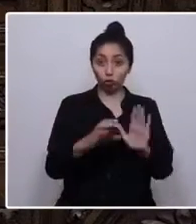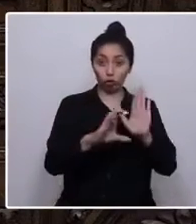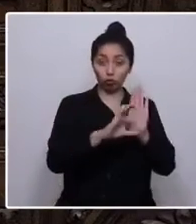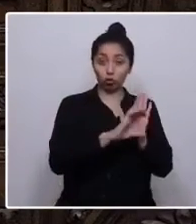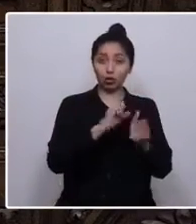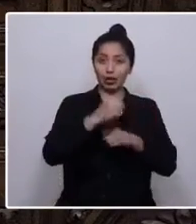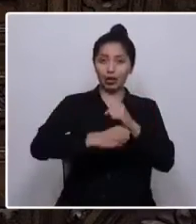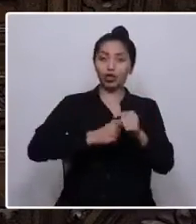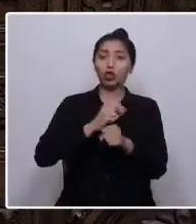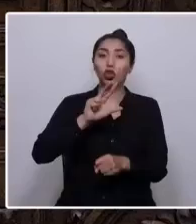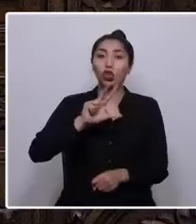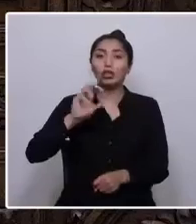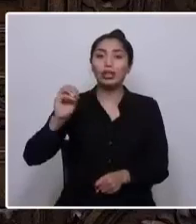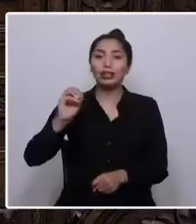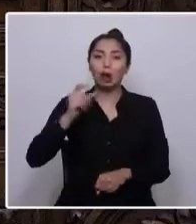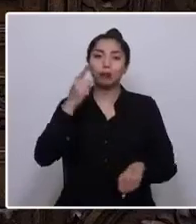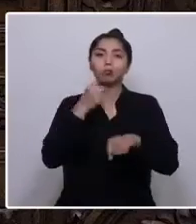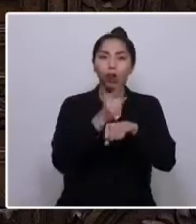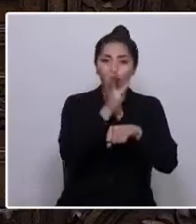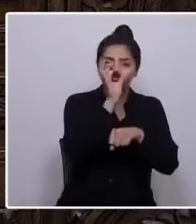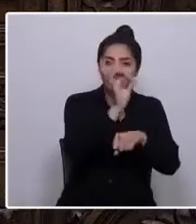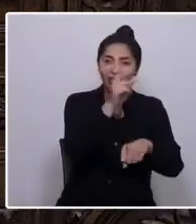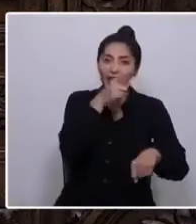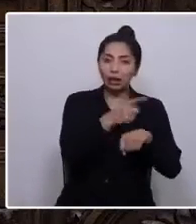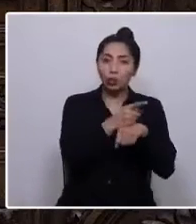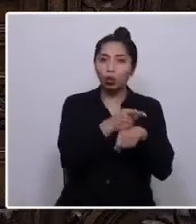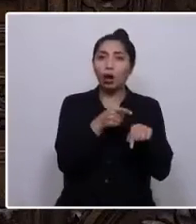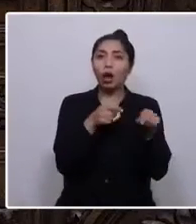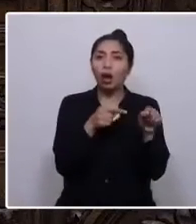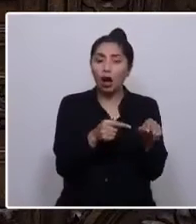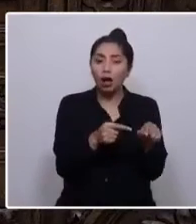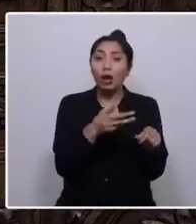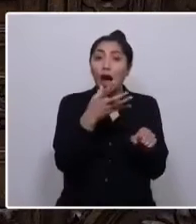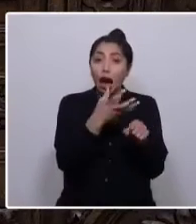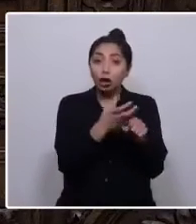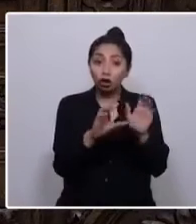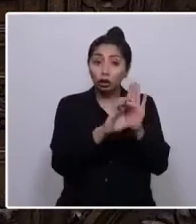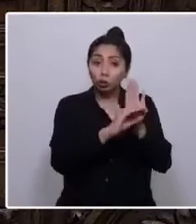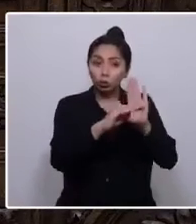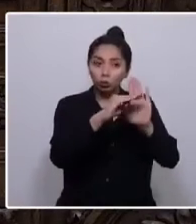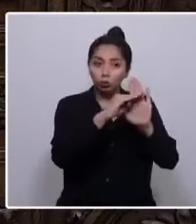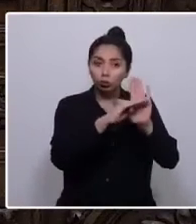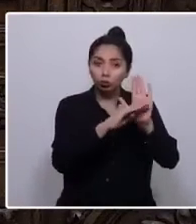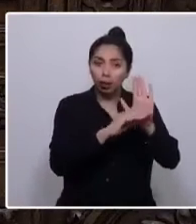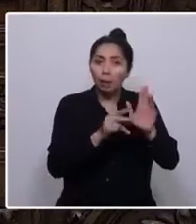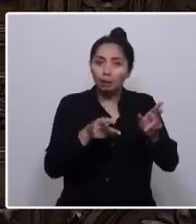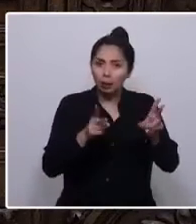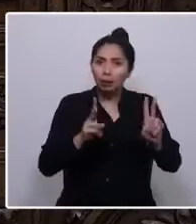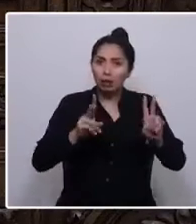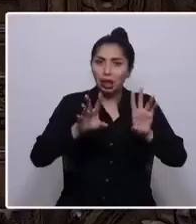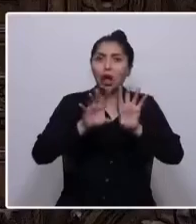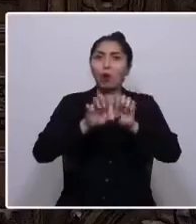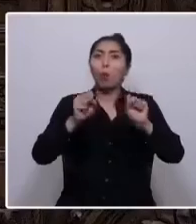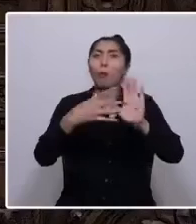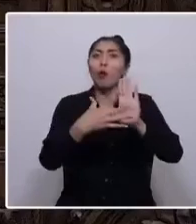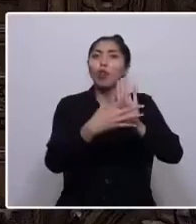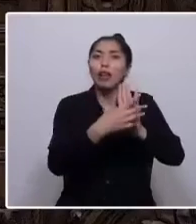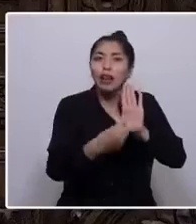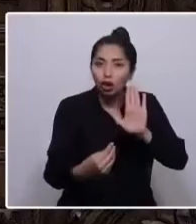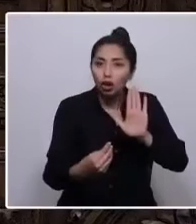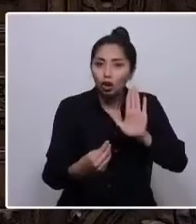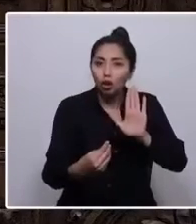impuesta en dictadura contiene enunciados que permiten la consolidación de un modelo que supone una